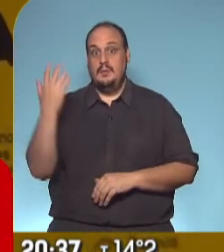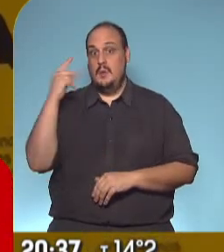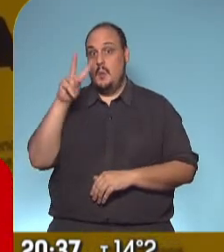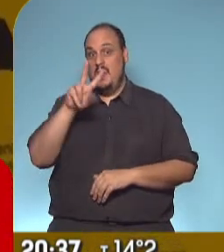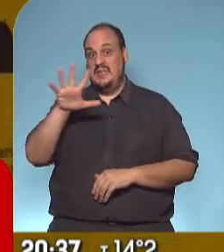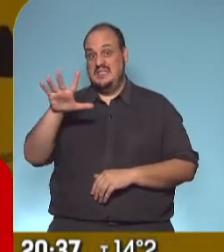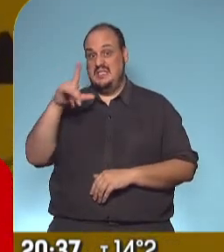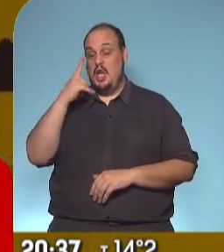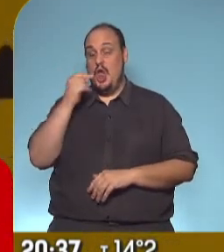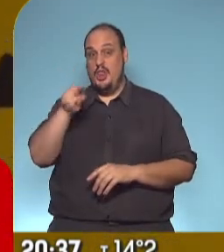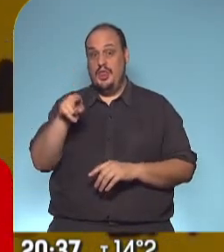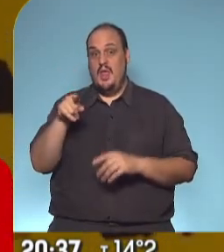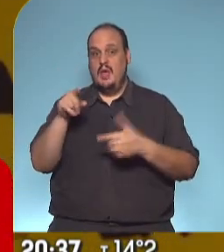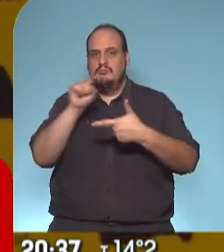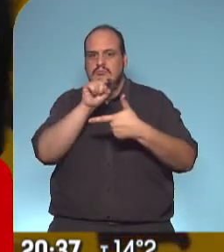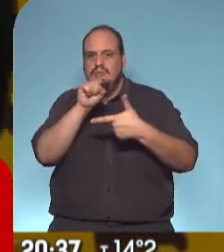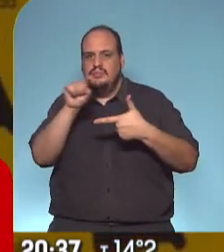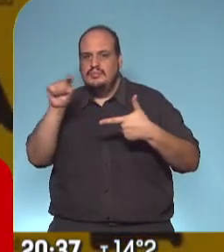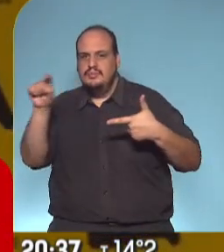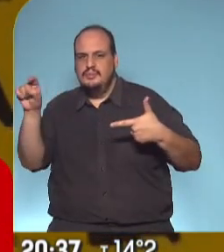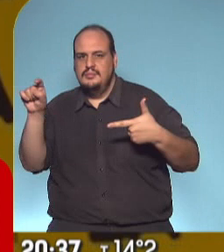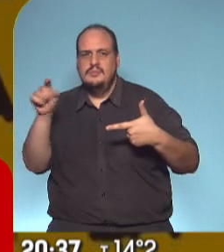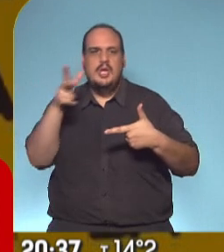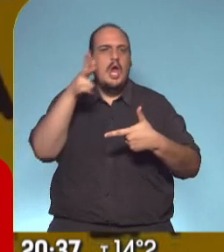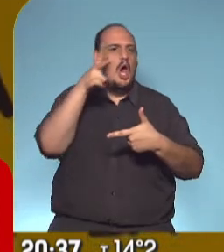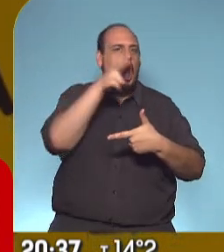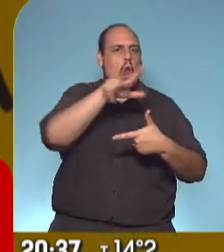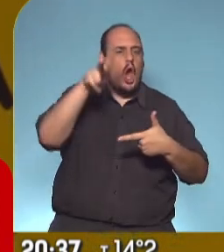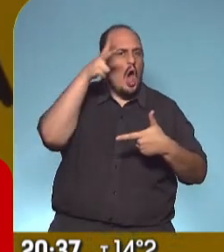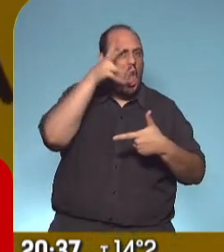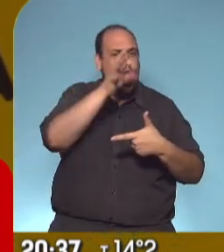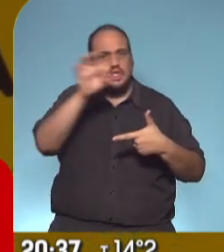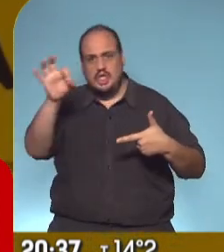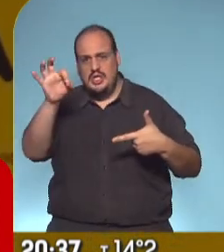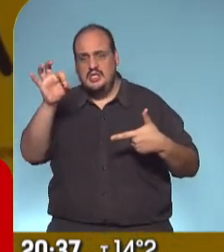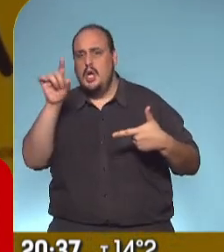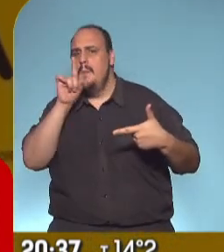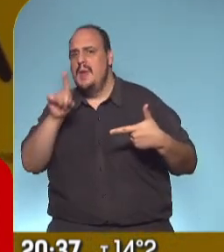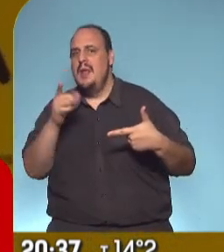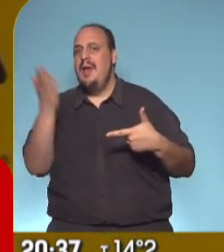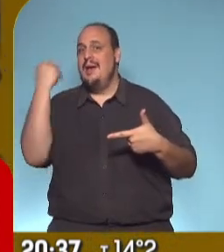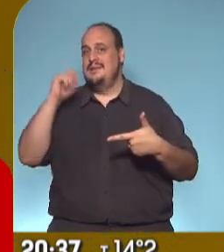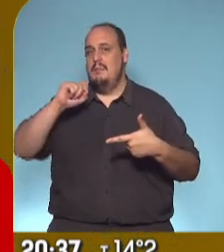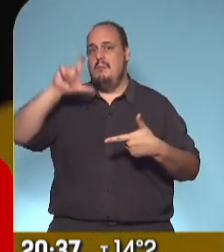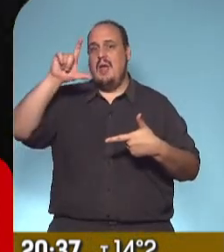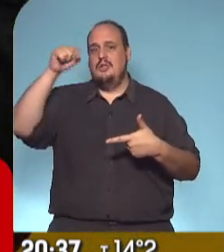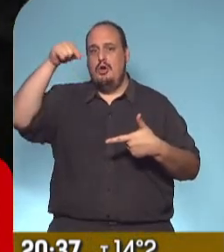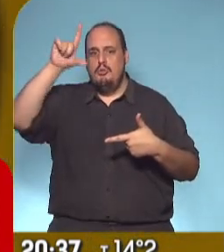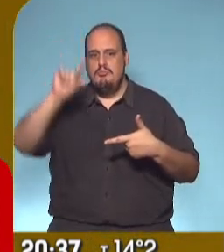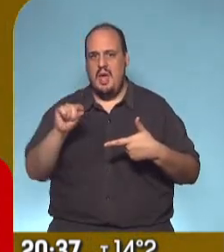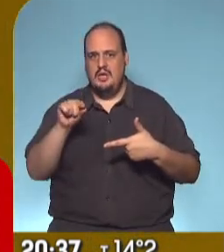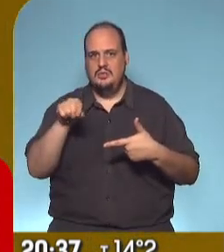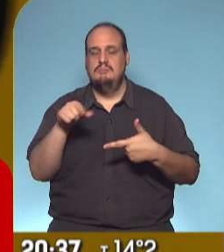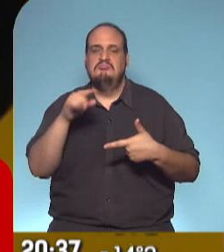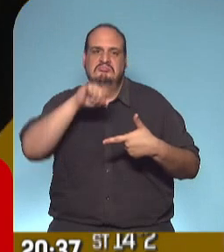tenemos el mismo nivel de casos. Como dijiste vos, entre 800 y 1.000, hoy un poquito por arriba, ayer un poquito por abajo, antes de ayer arriba, el día anterior